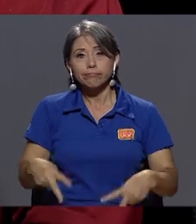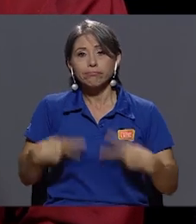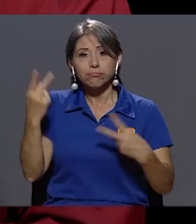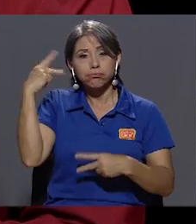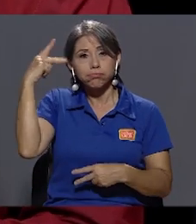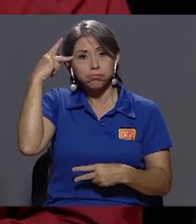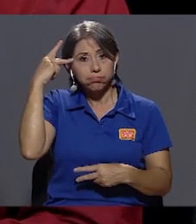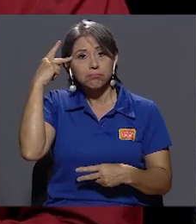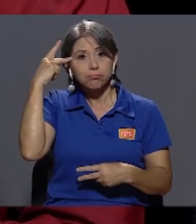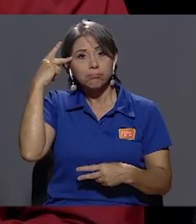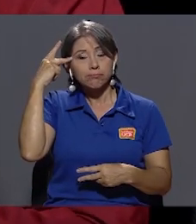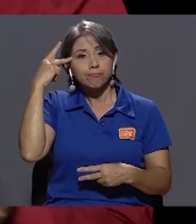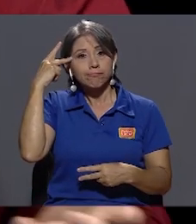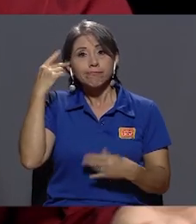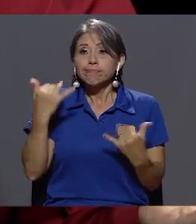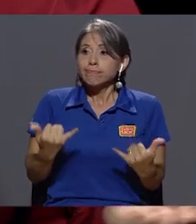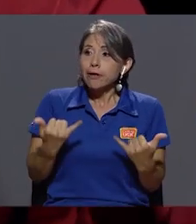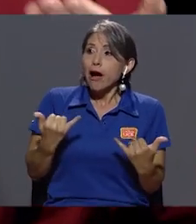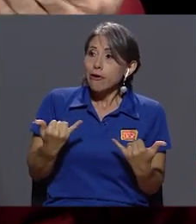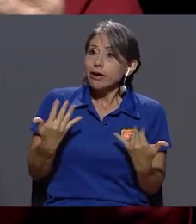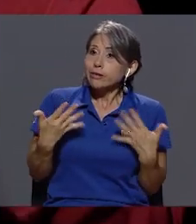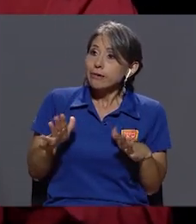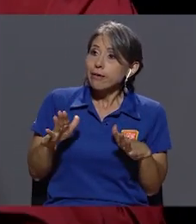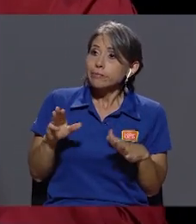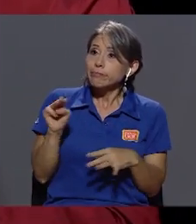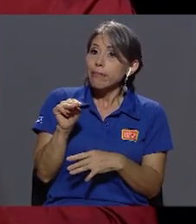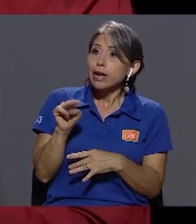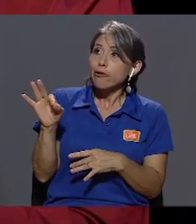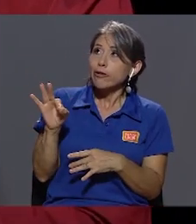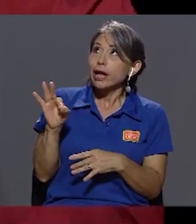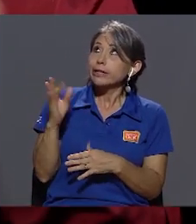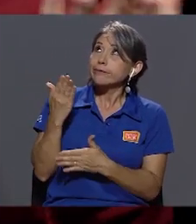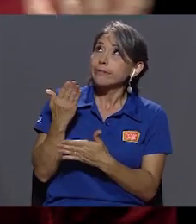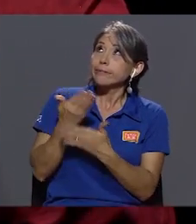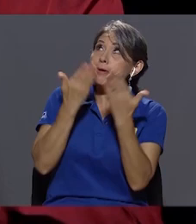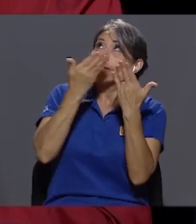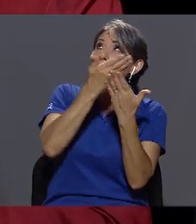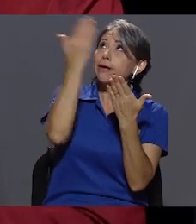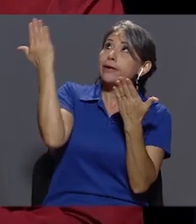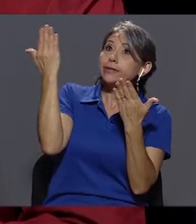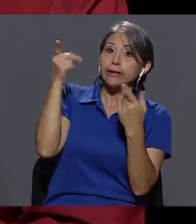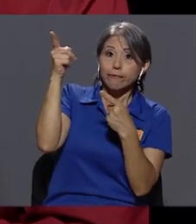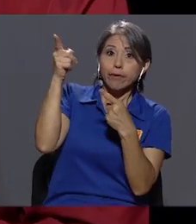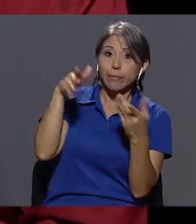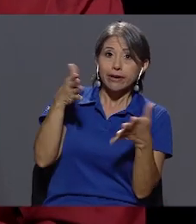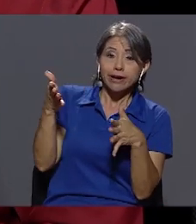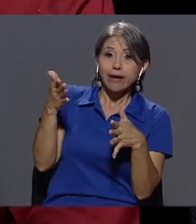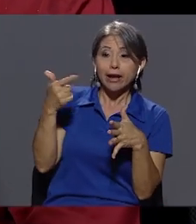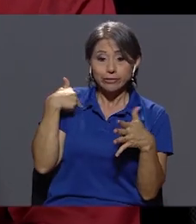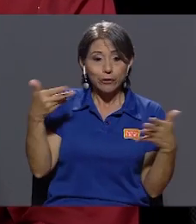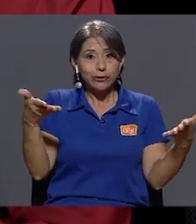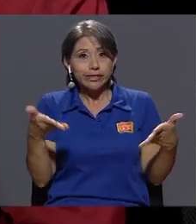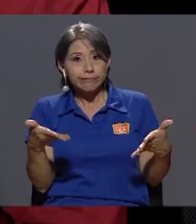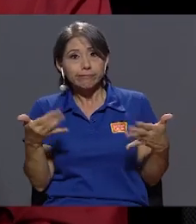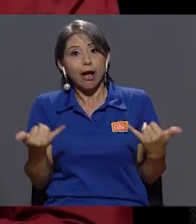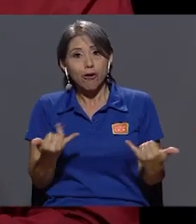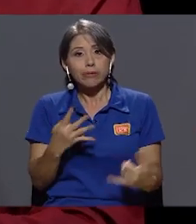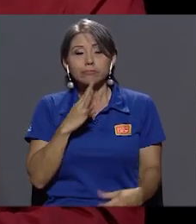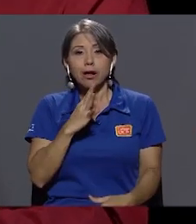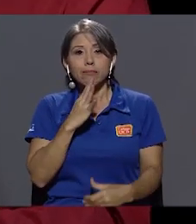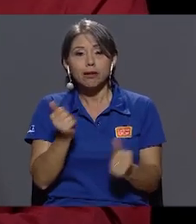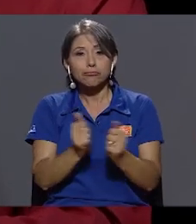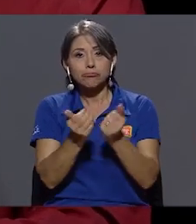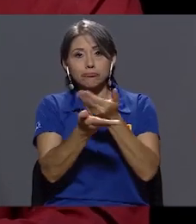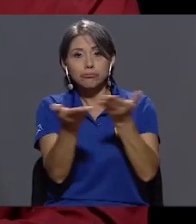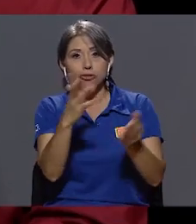vida política. Y ahora que se fue Mariano Figueres para arriba, que ahí lo recibí, a hablar con los costarricenses.